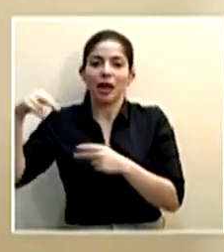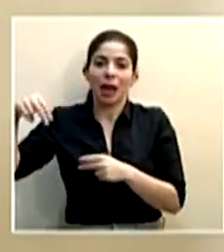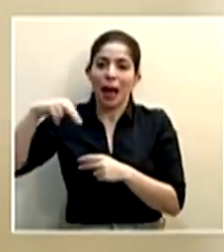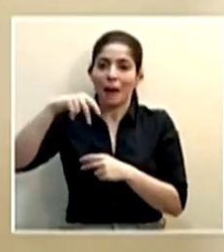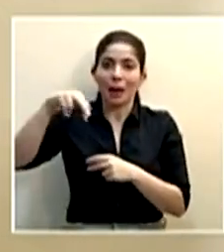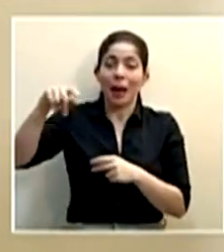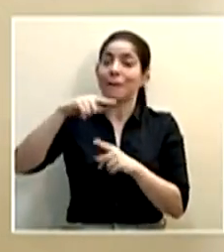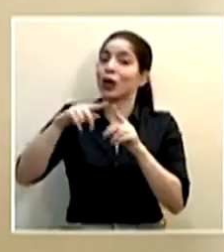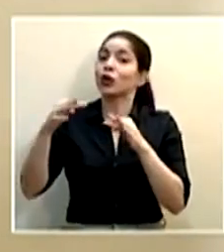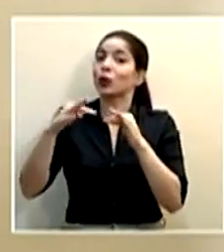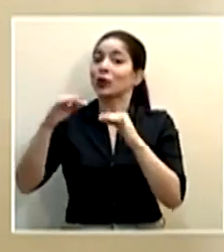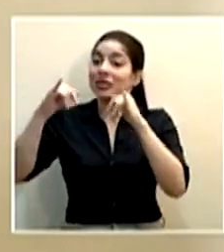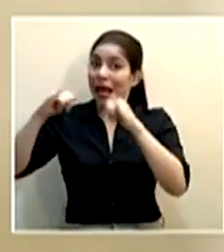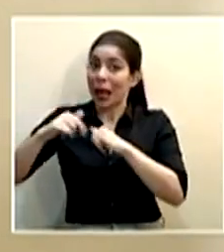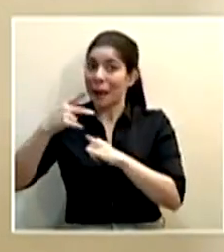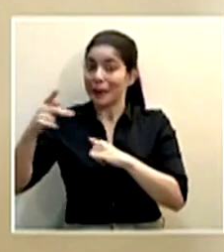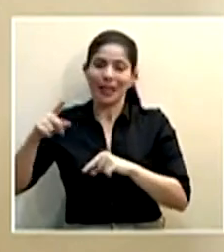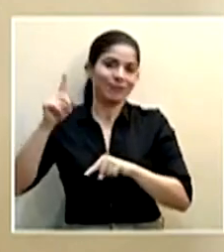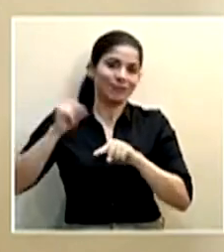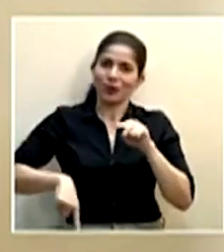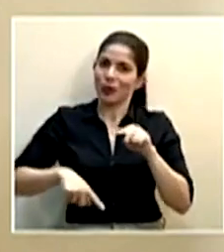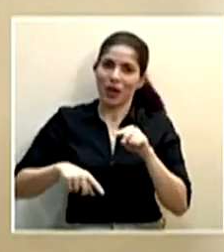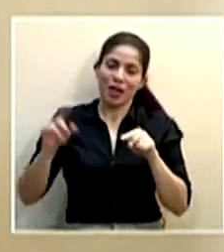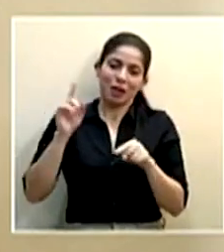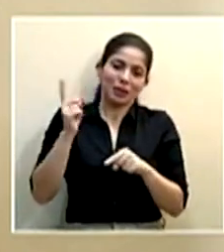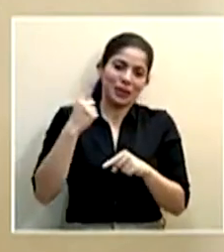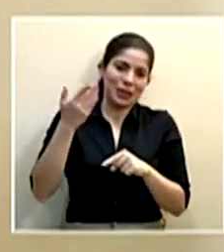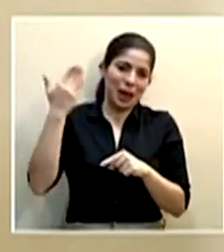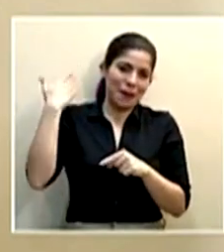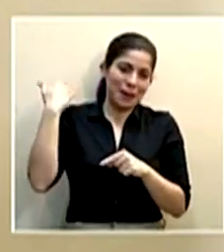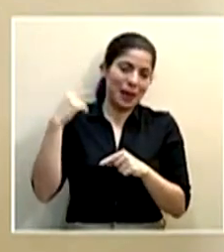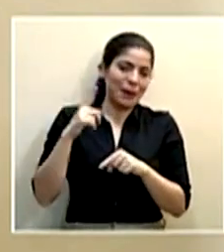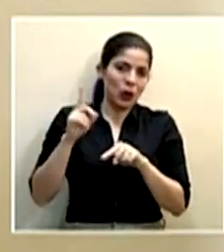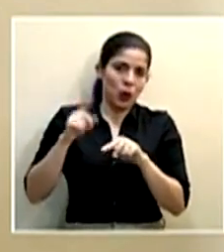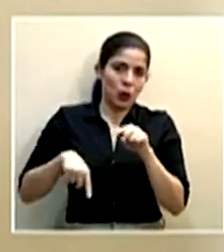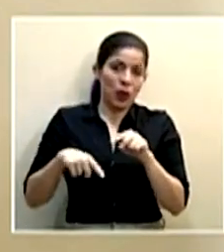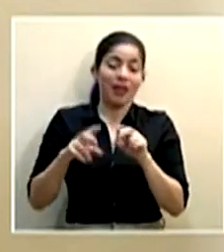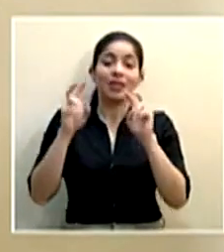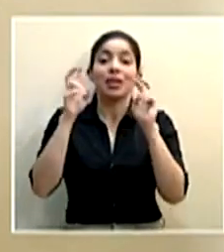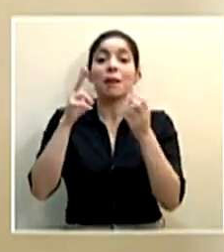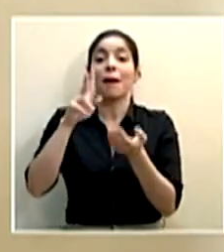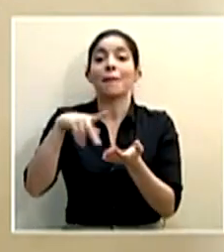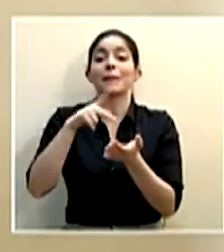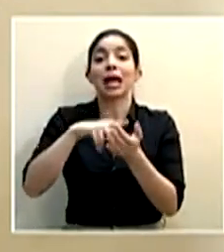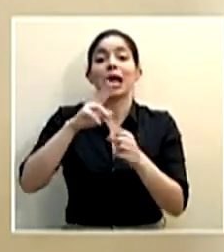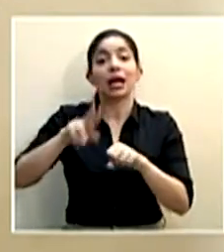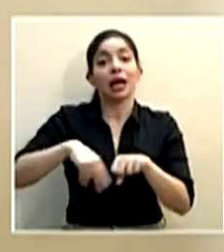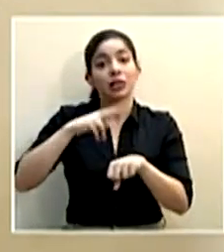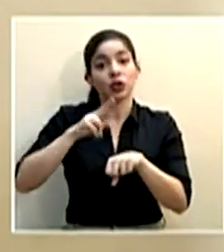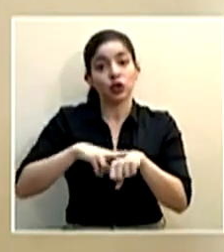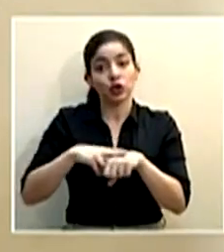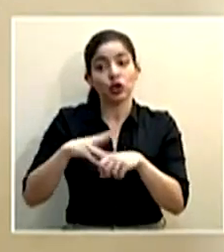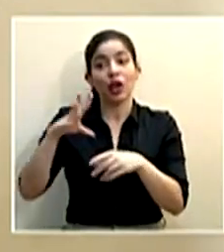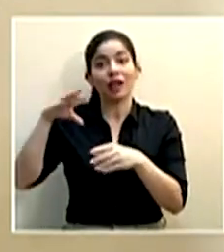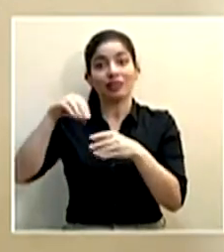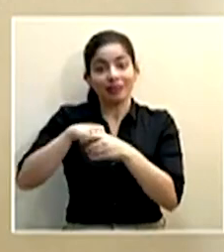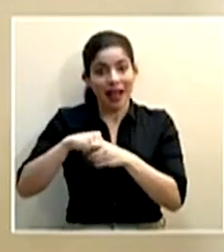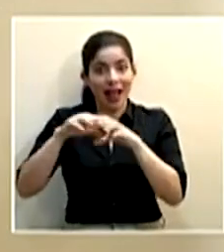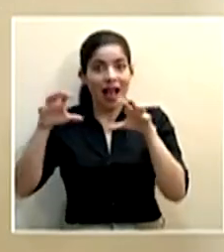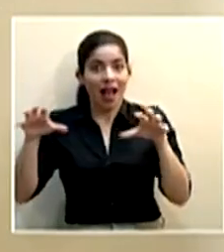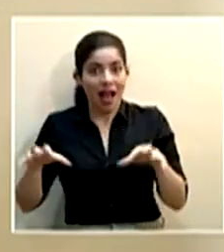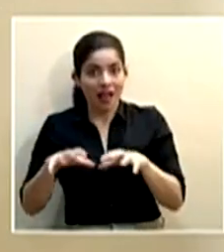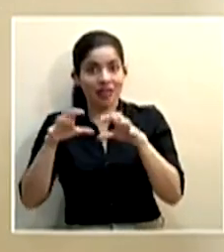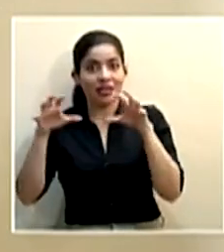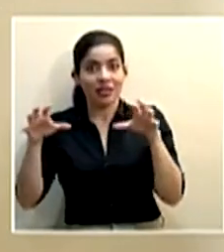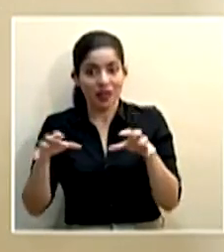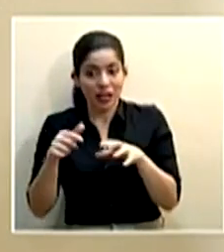senderos, pero el turista no se puede quedar en la playa como normalmente lo hacían. Así que el tema de los parques nacionales como parte de esta reactivación, que va